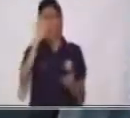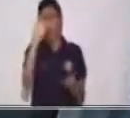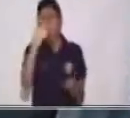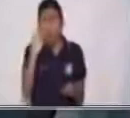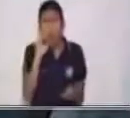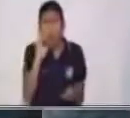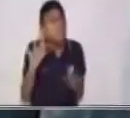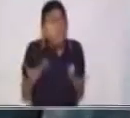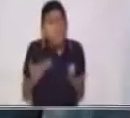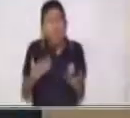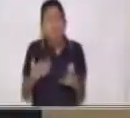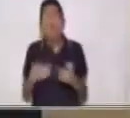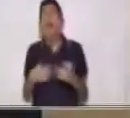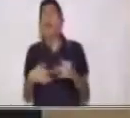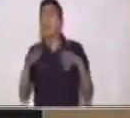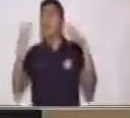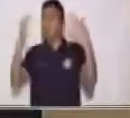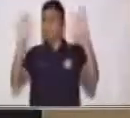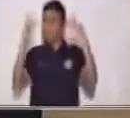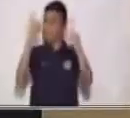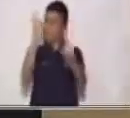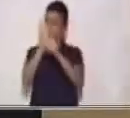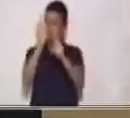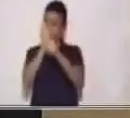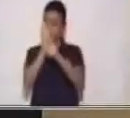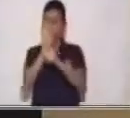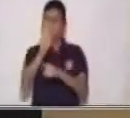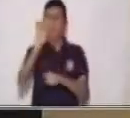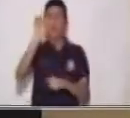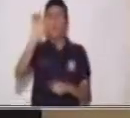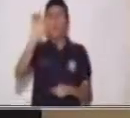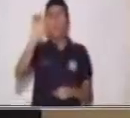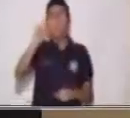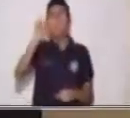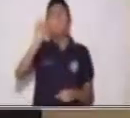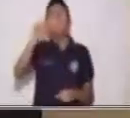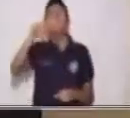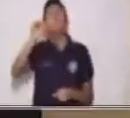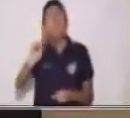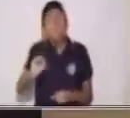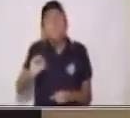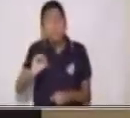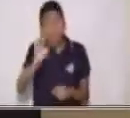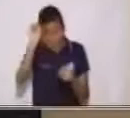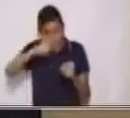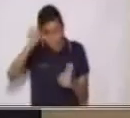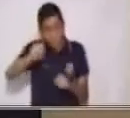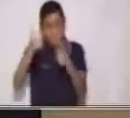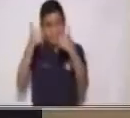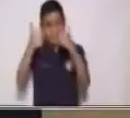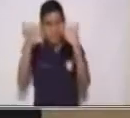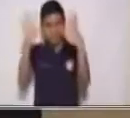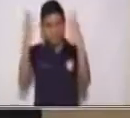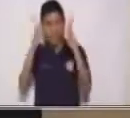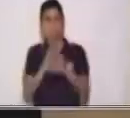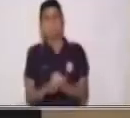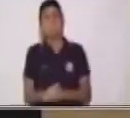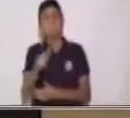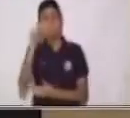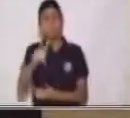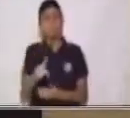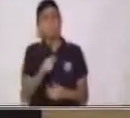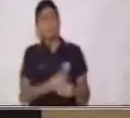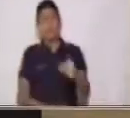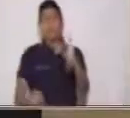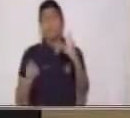¿Quién será? Muy bien. Es Memo. Lo felicito. Excelente. Muy bien. Ahora vamos a ver la